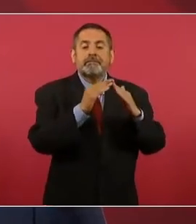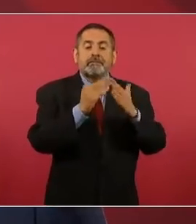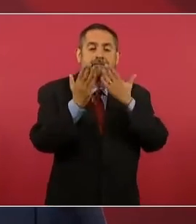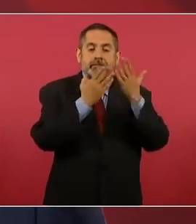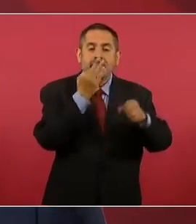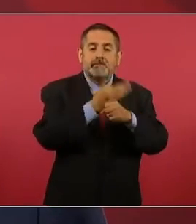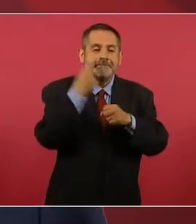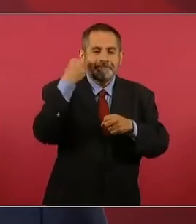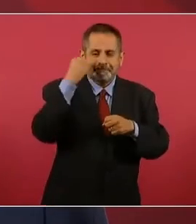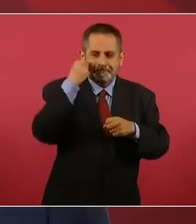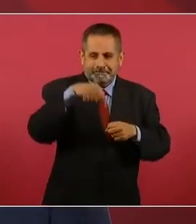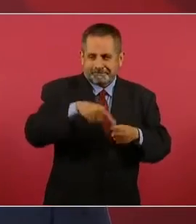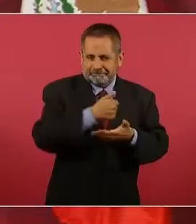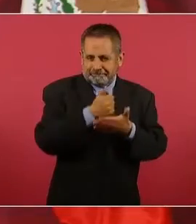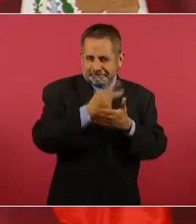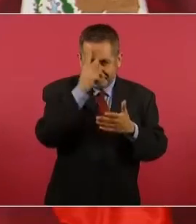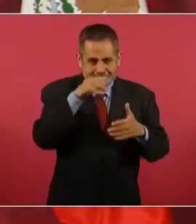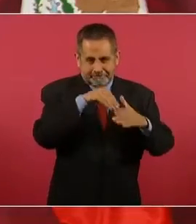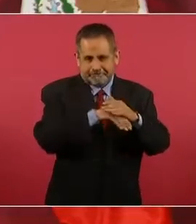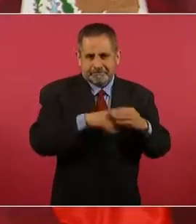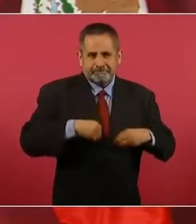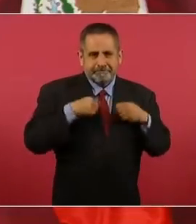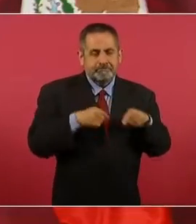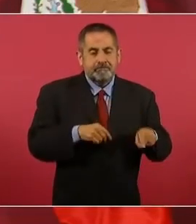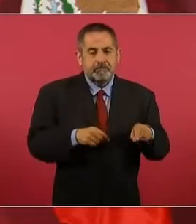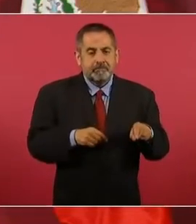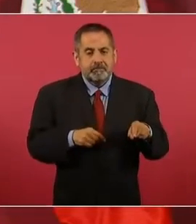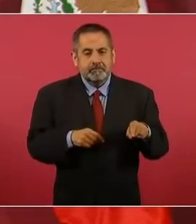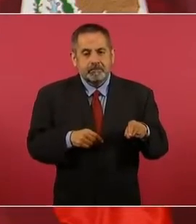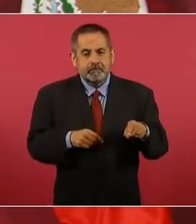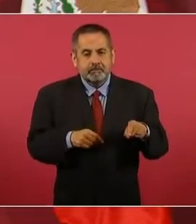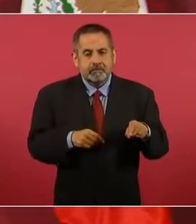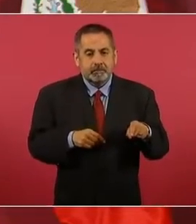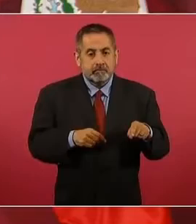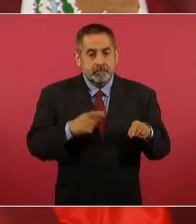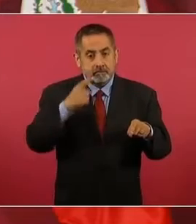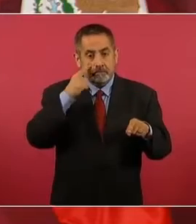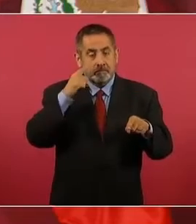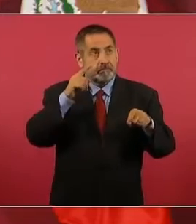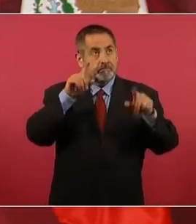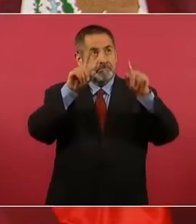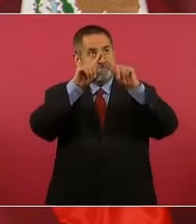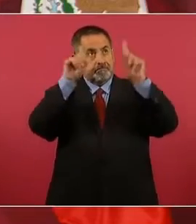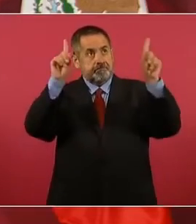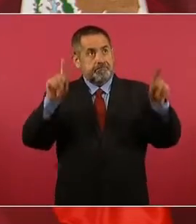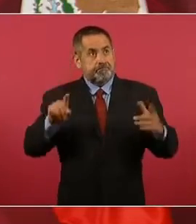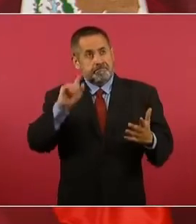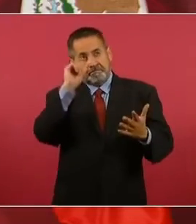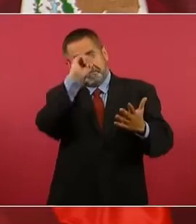y en el pizarrón pusimos